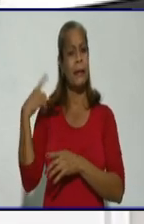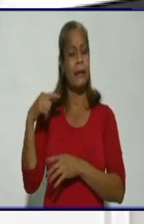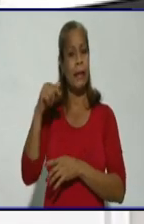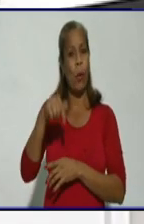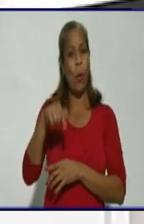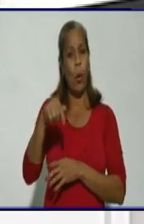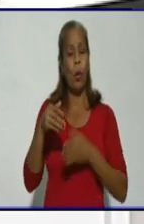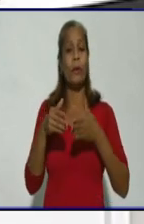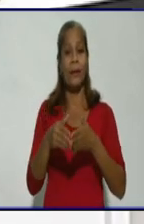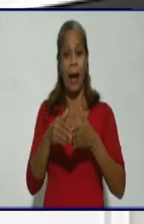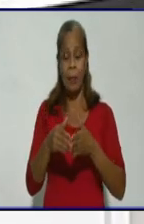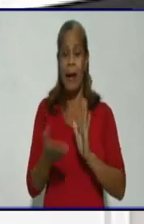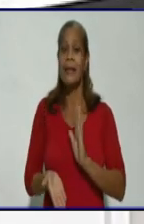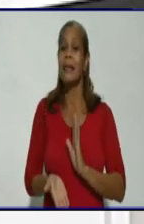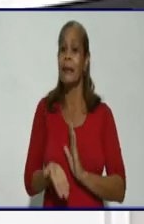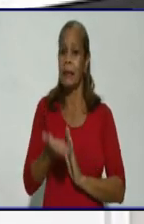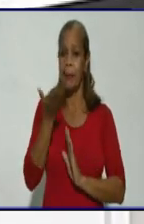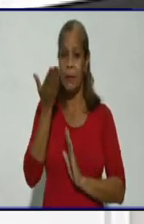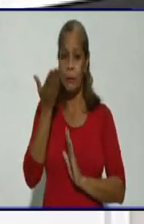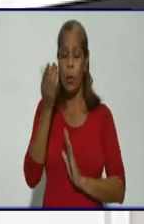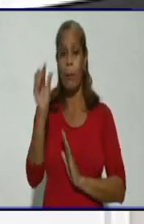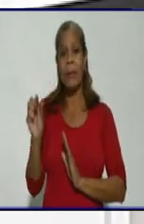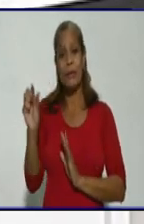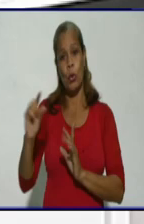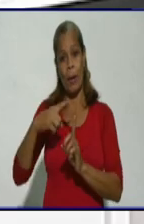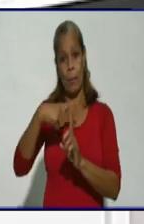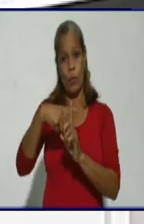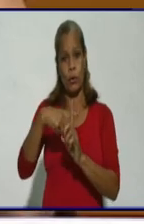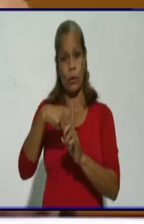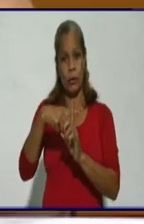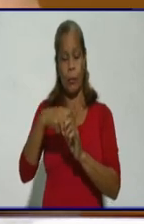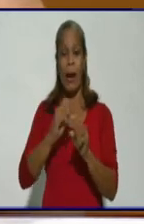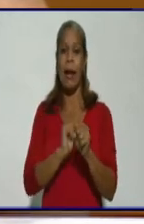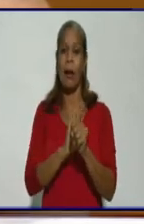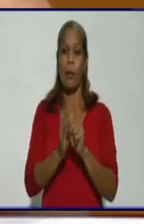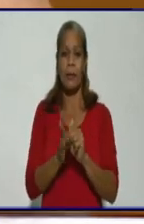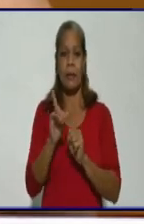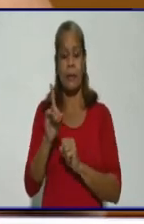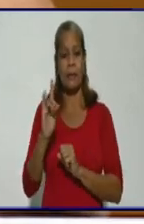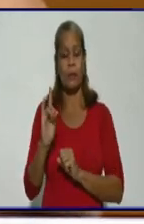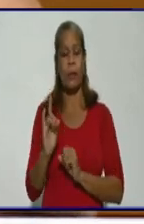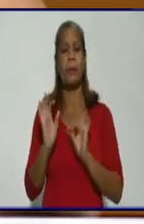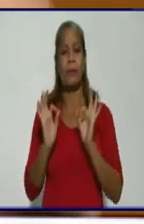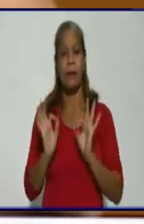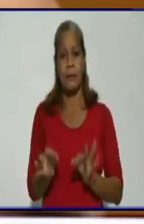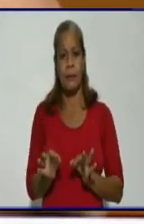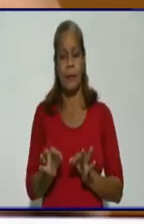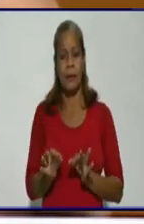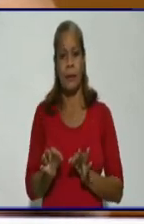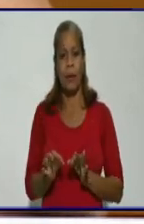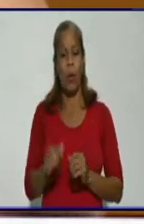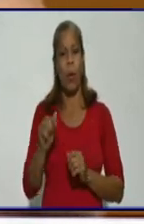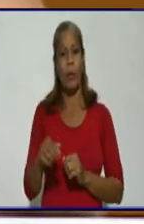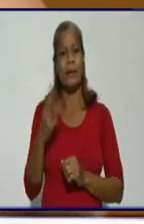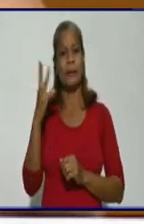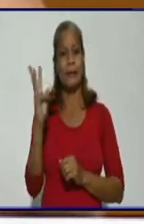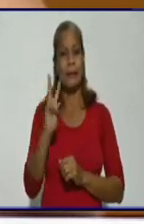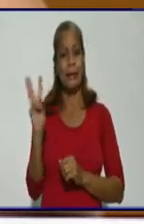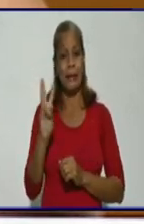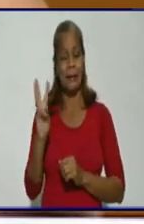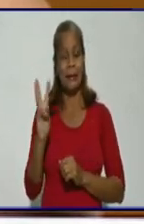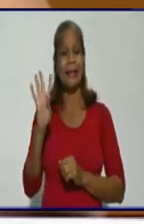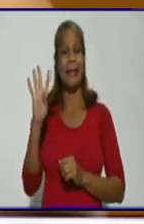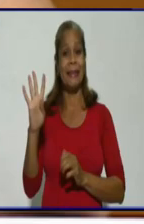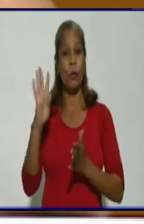incrementó casos positivos a la COVID-19. Asimismo, hoy de las 734 muestras procesadas,